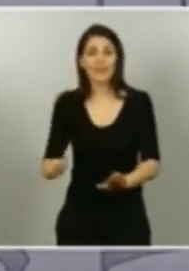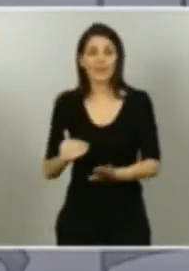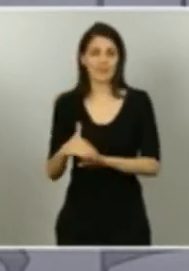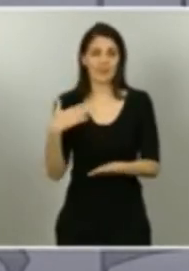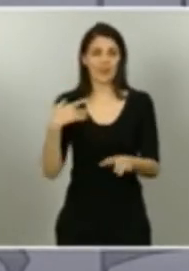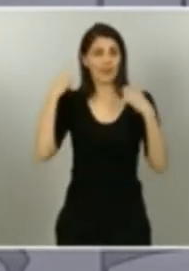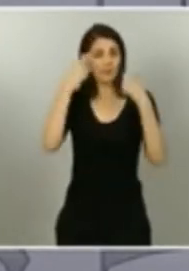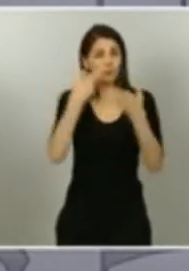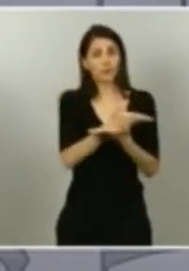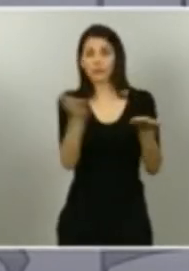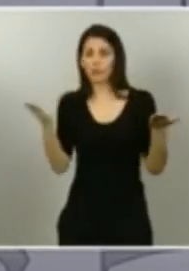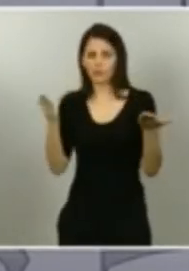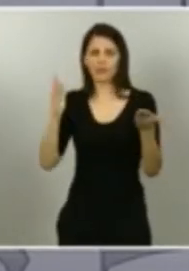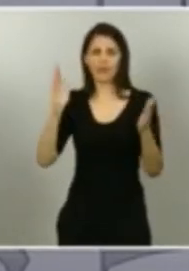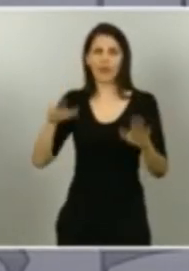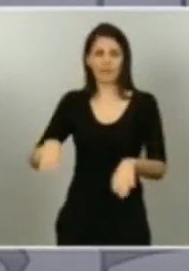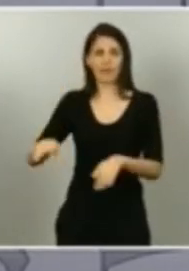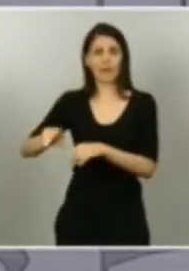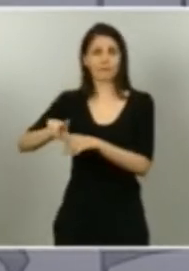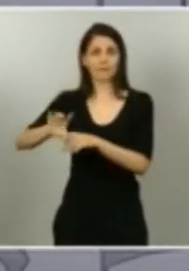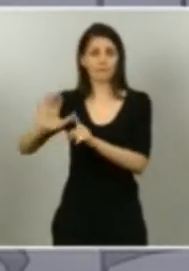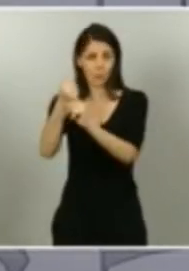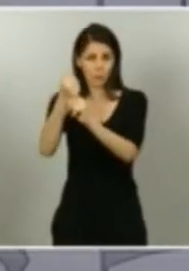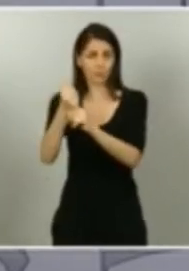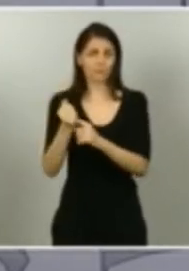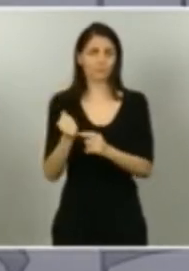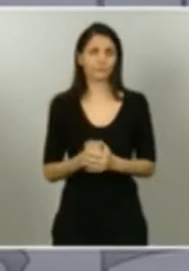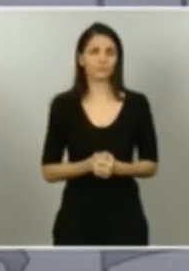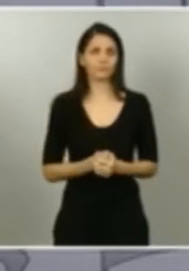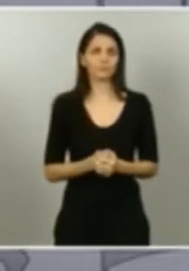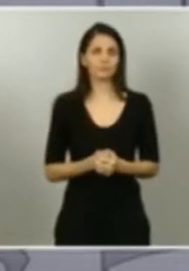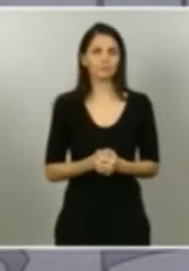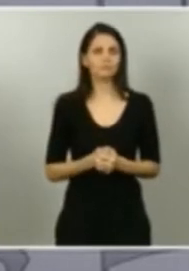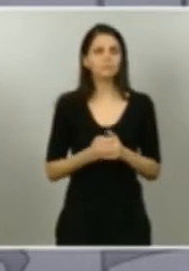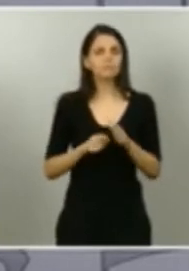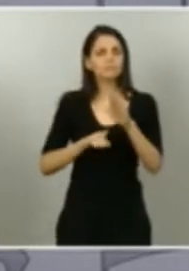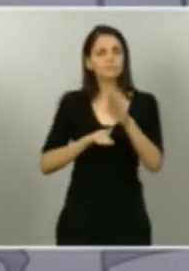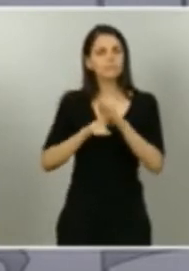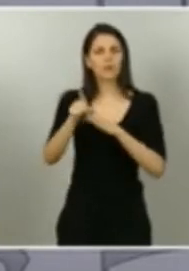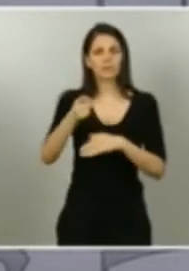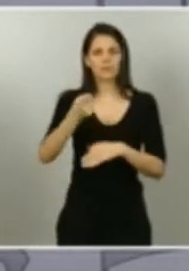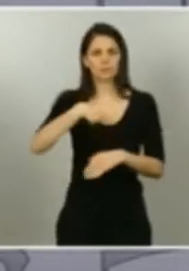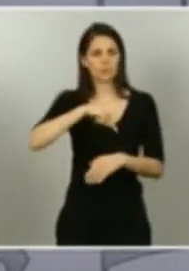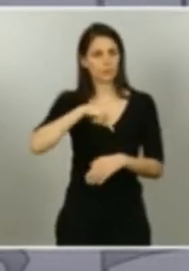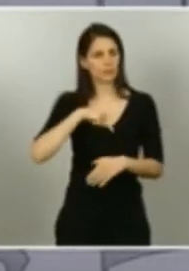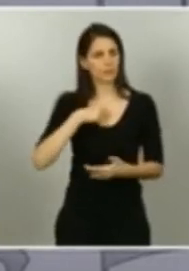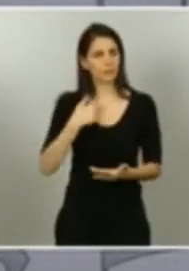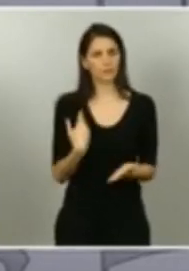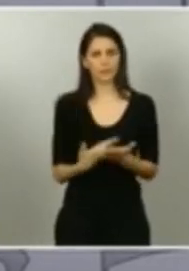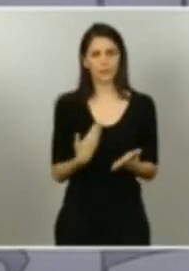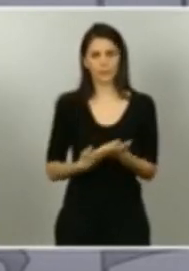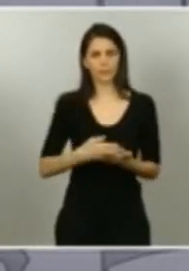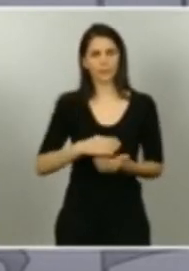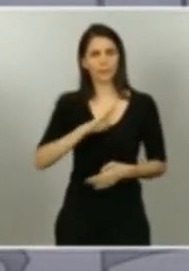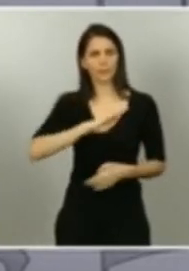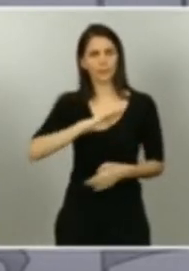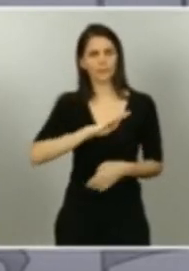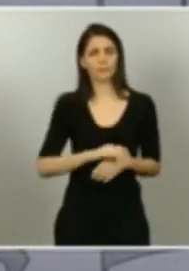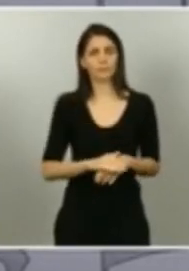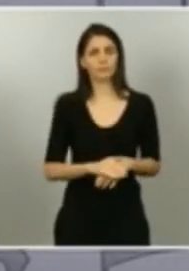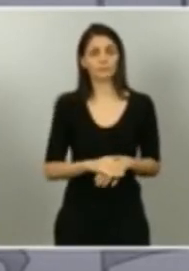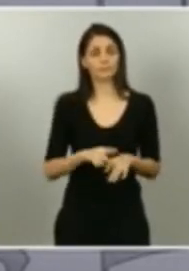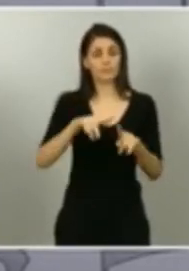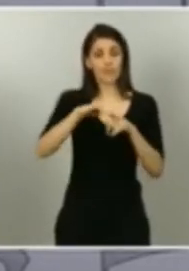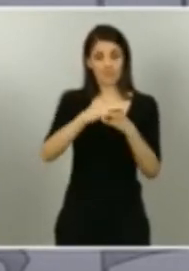Es muchísimo lo que hemos avanzado, tanto que este último estado de alarma tendrá una novedad